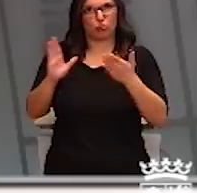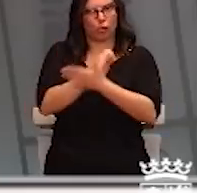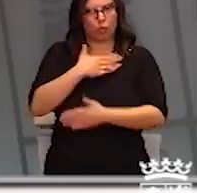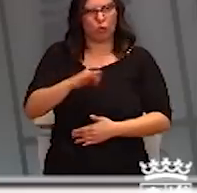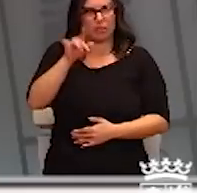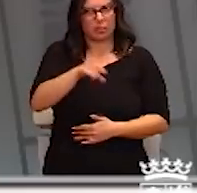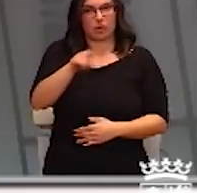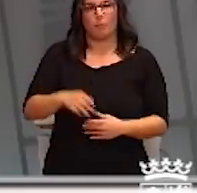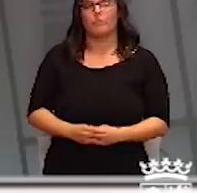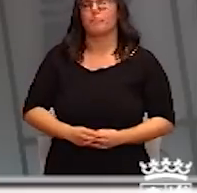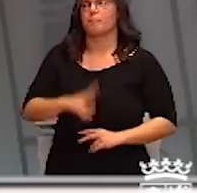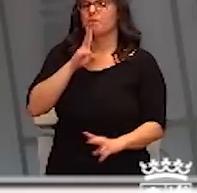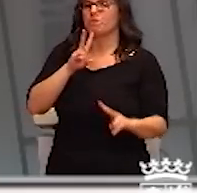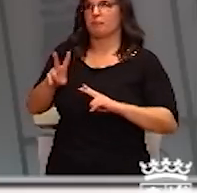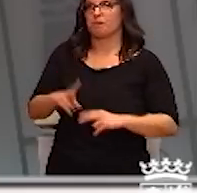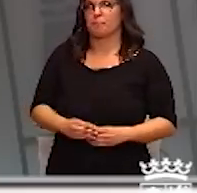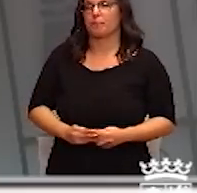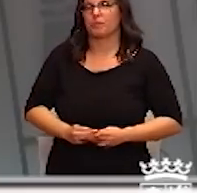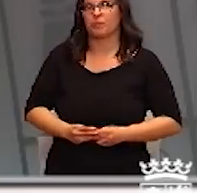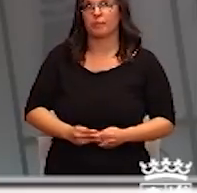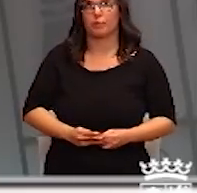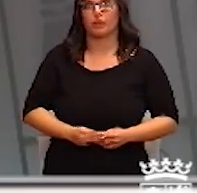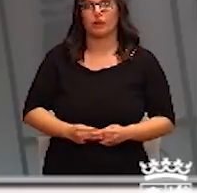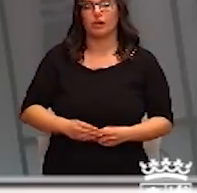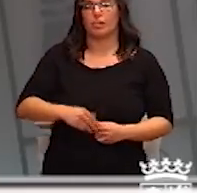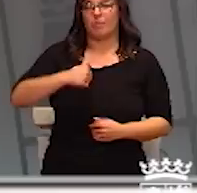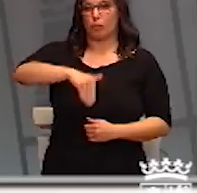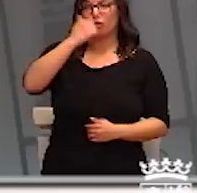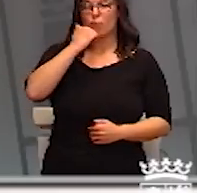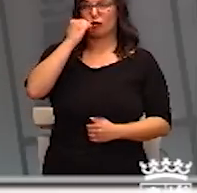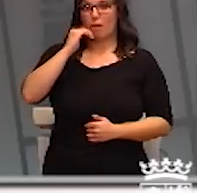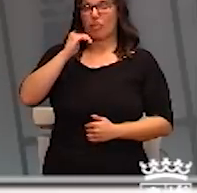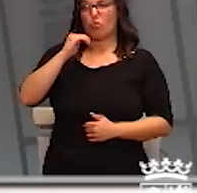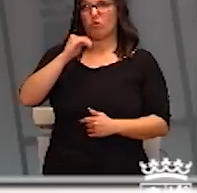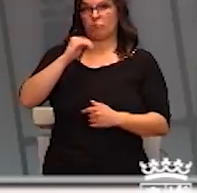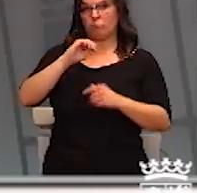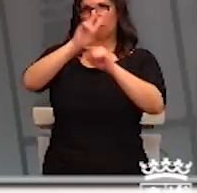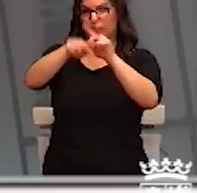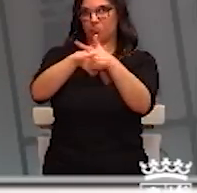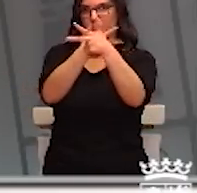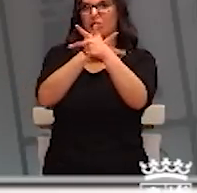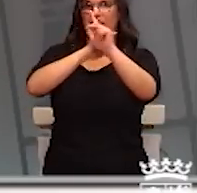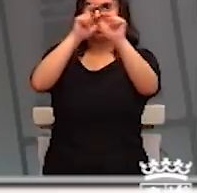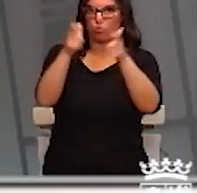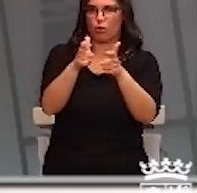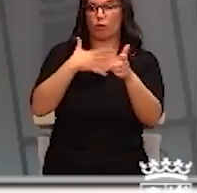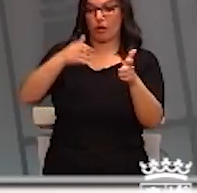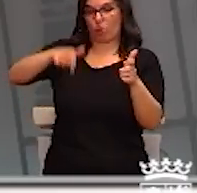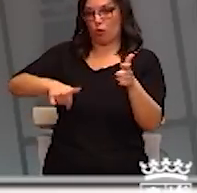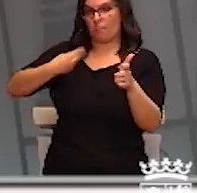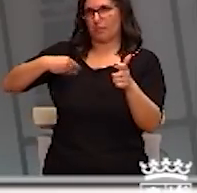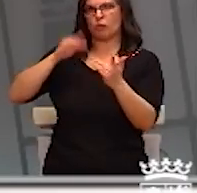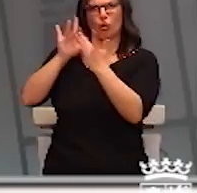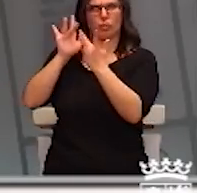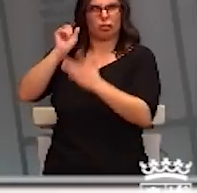tener una reunión telemática este sábado y probablemente hoy mismo incluso estamos en